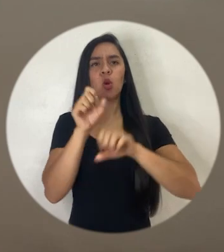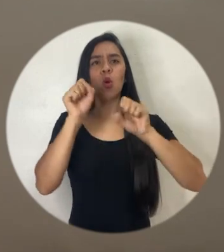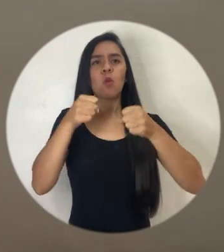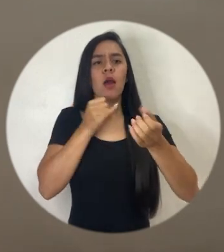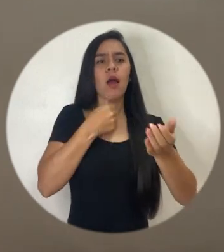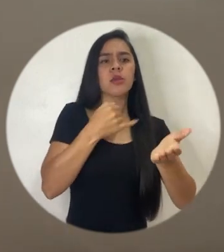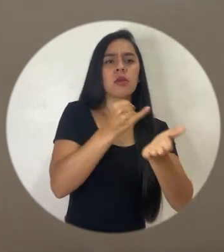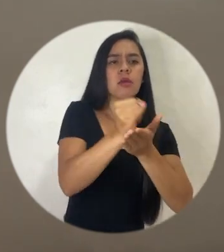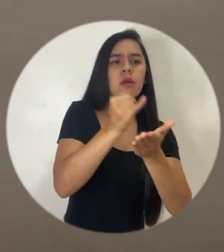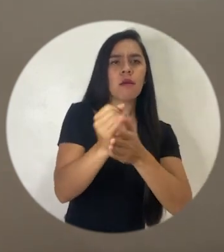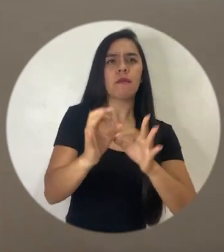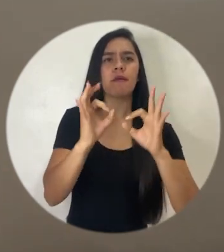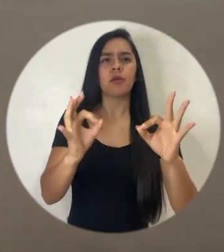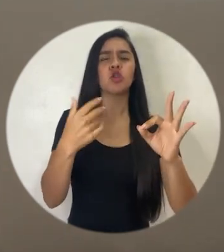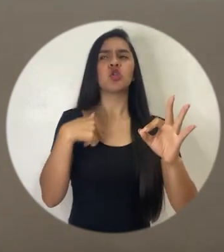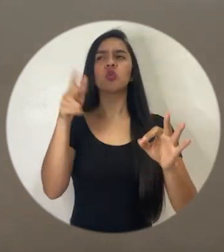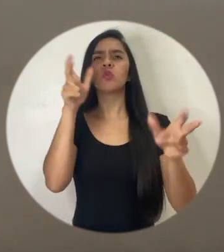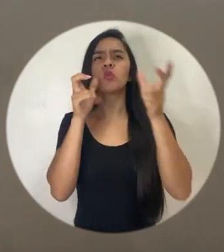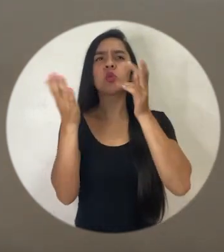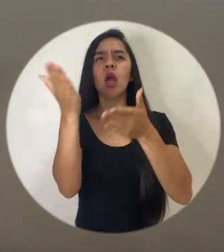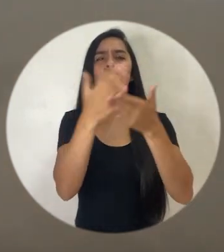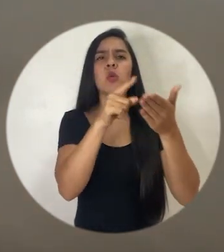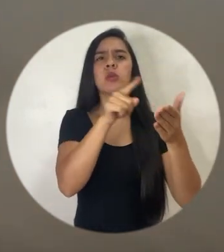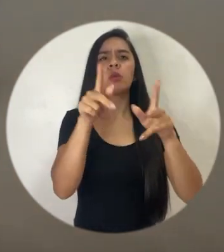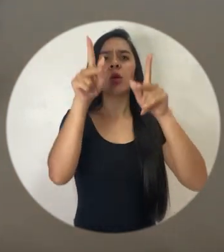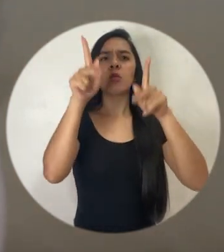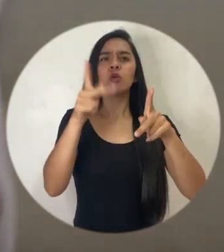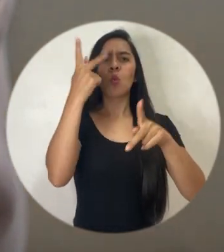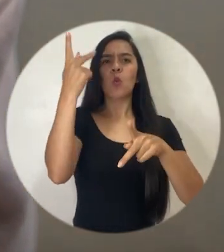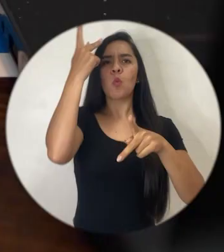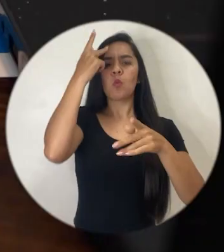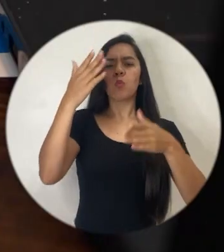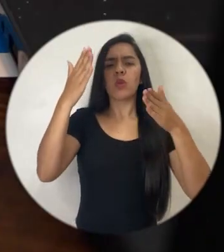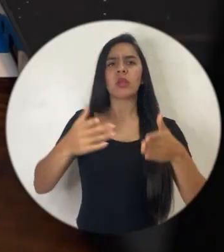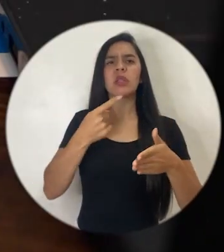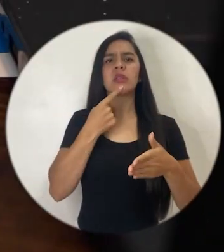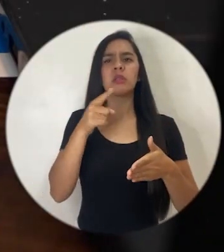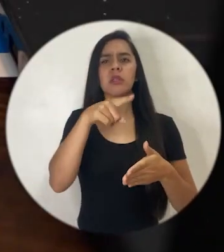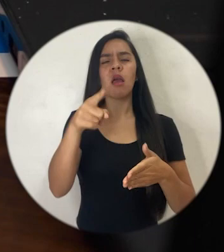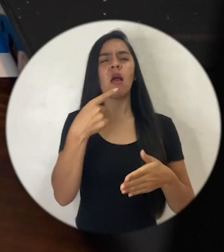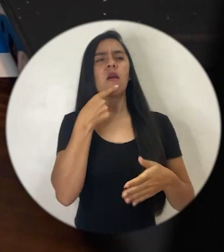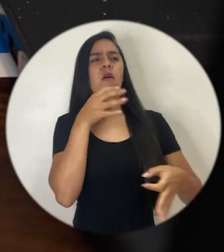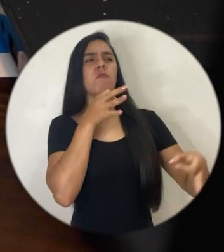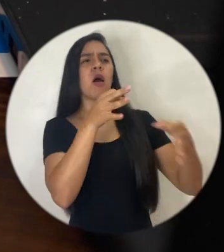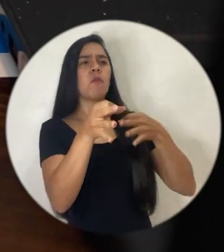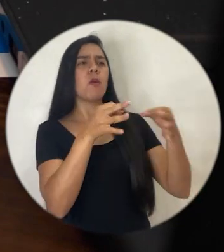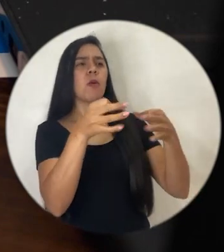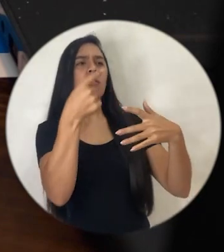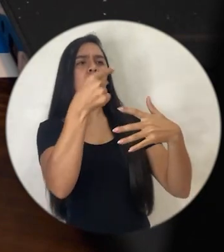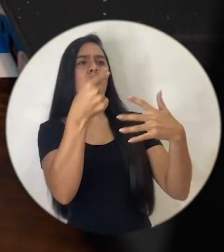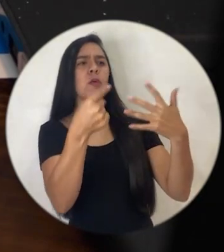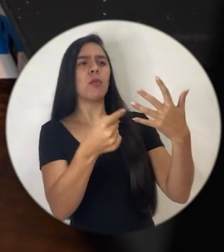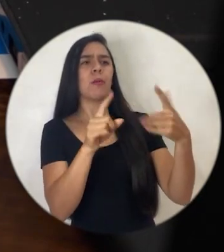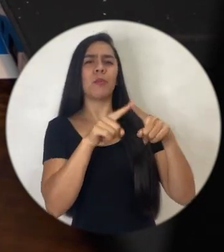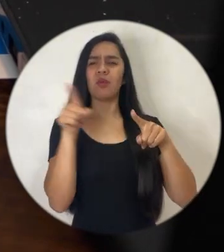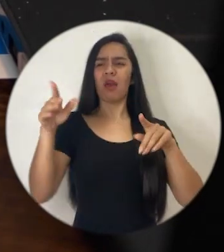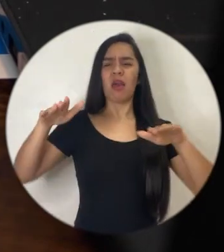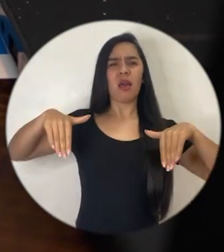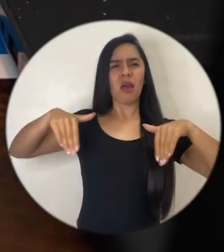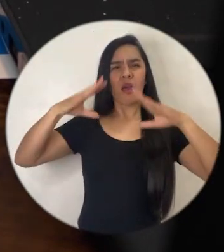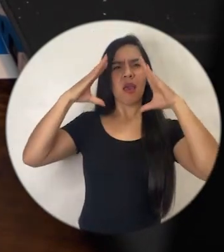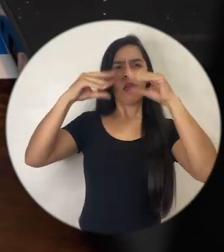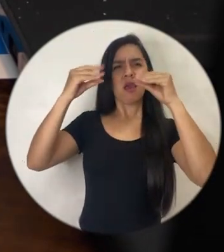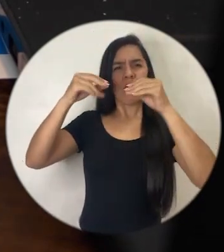afirmaciones. Yo escucho a algunos legisladores haciendo afirmaciones que no tienen sustento, o sea, no tienen números para